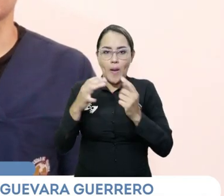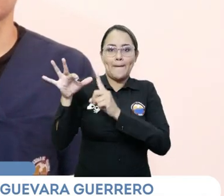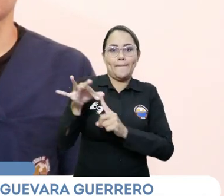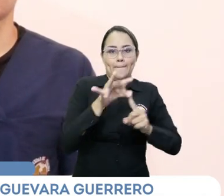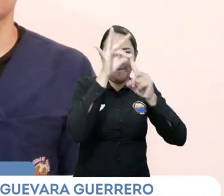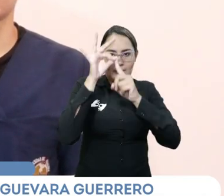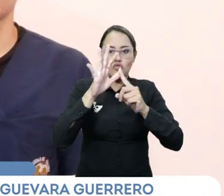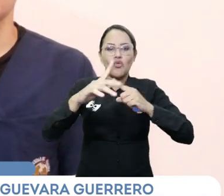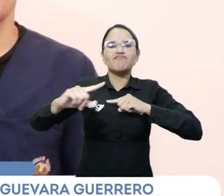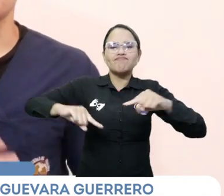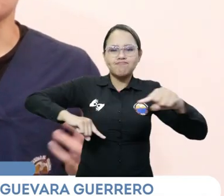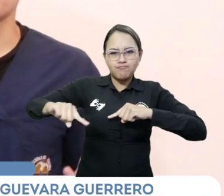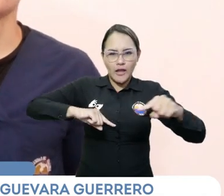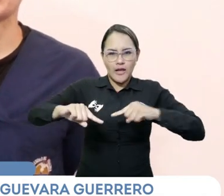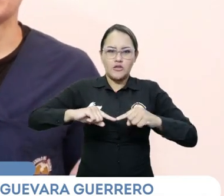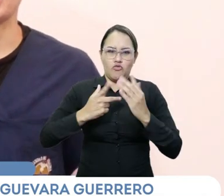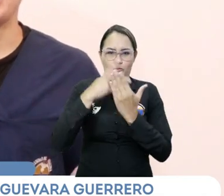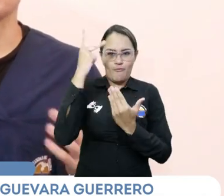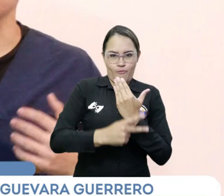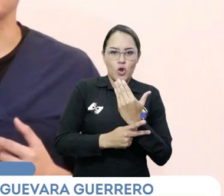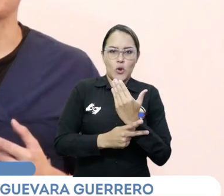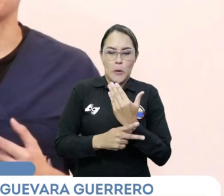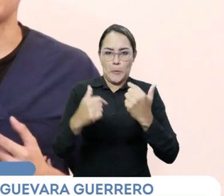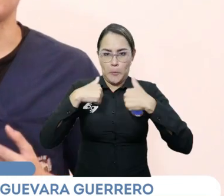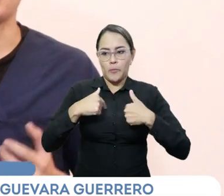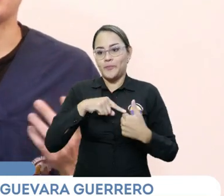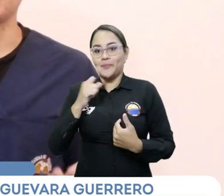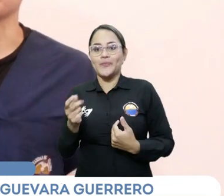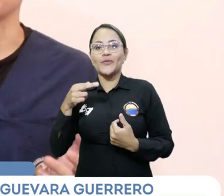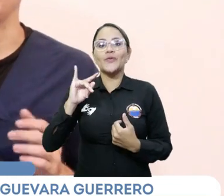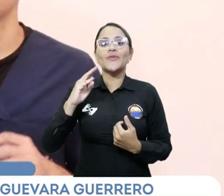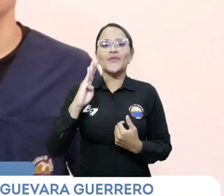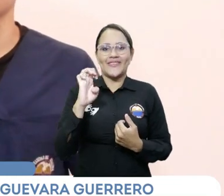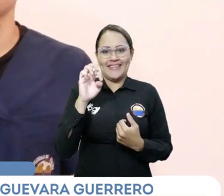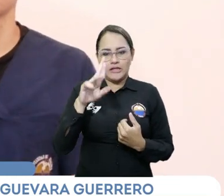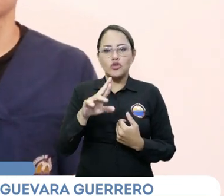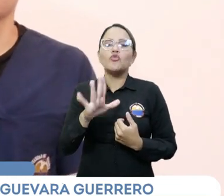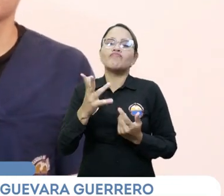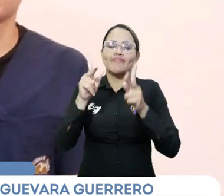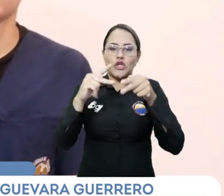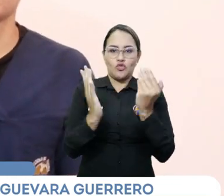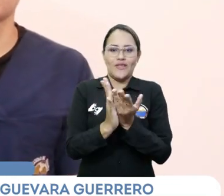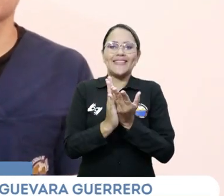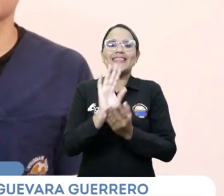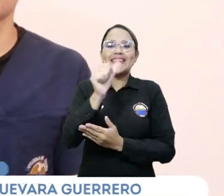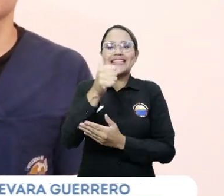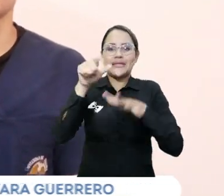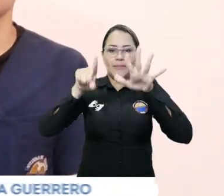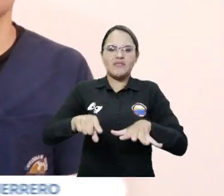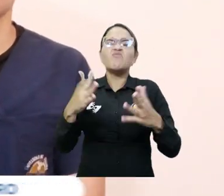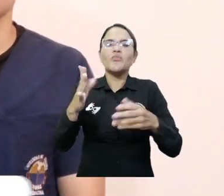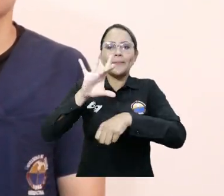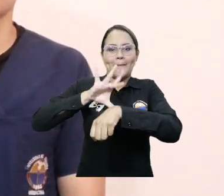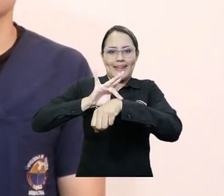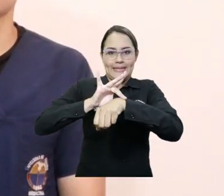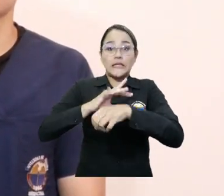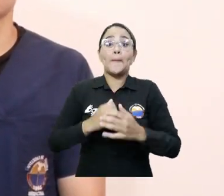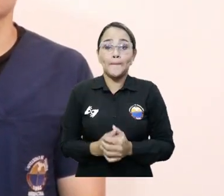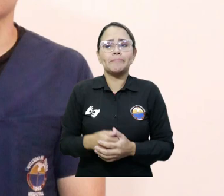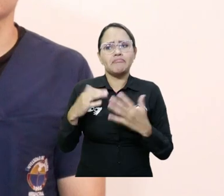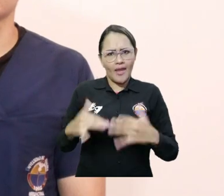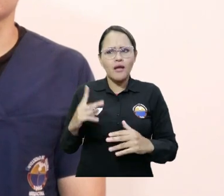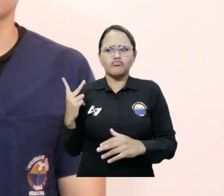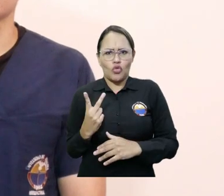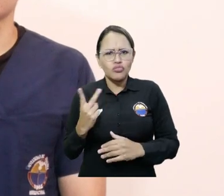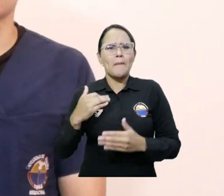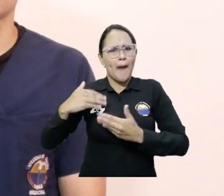Gerencia de Proyectos de Ingeniería. Y mi nombre es Hubert Guevara, estudiante de Medicina de décimo semestre. Juntos llevamos muchos años trabajando en diferentes